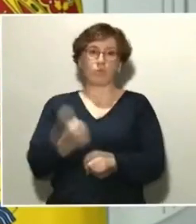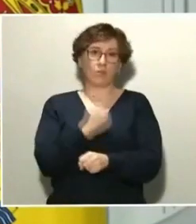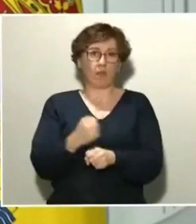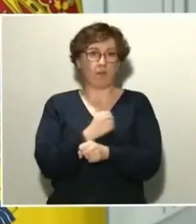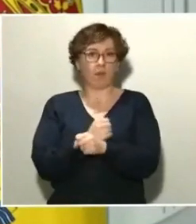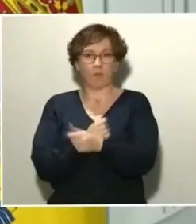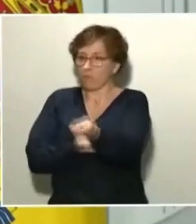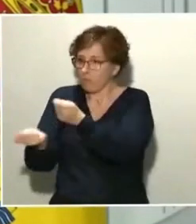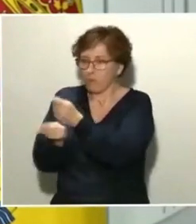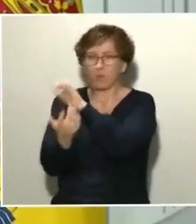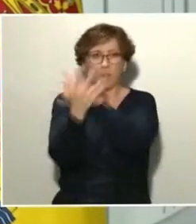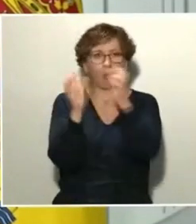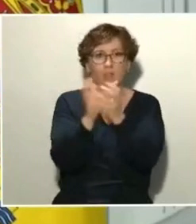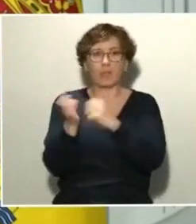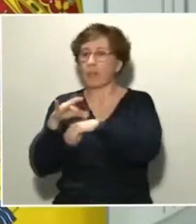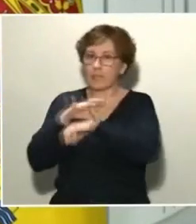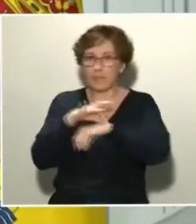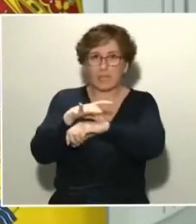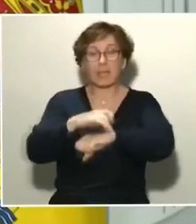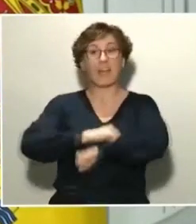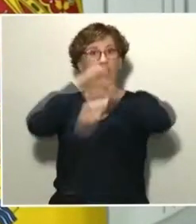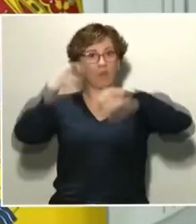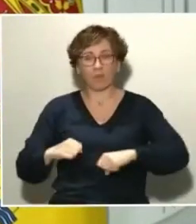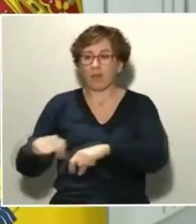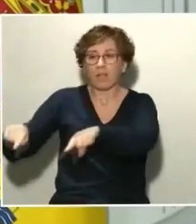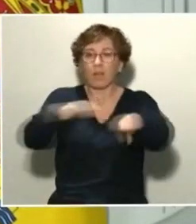coordinarles, dirigirles, reforzarles en todo lo que hagan y nos piden.